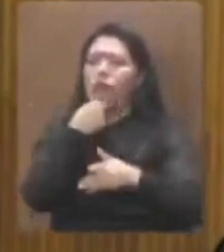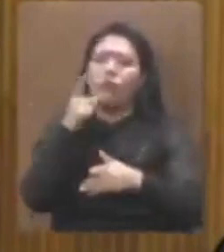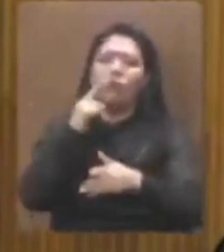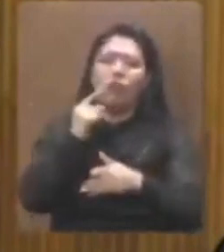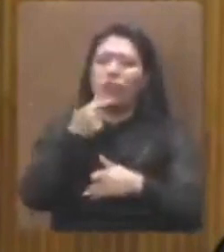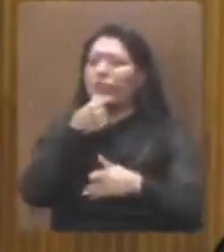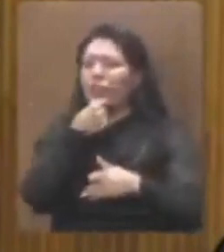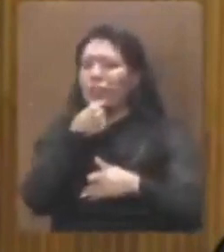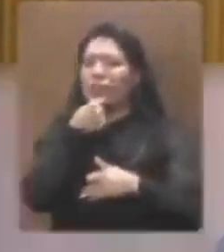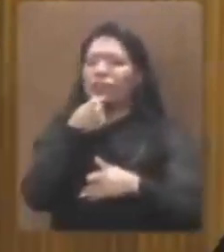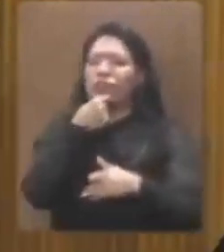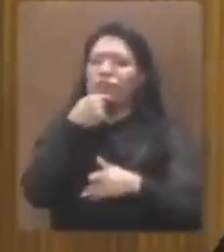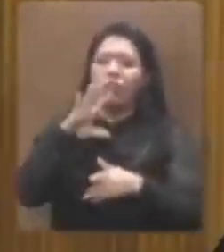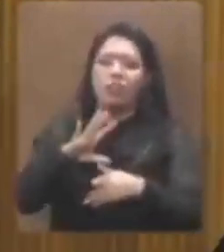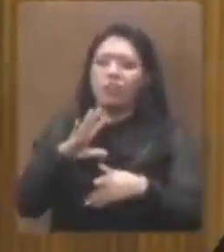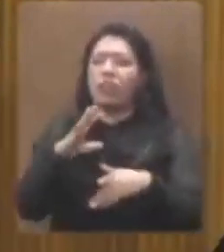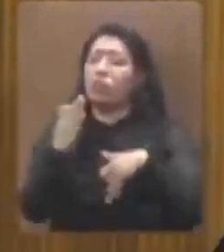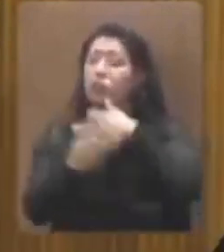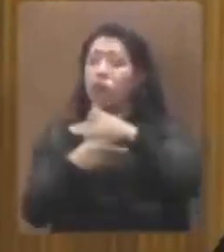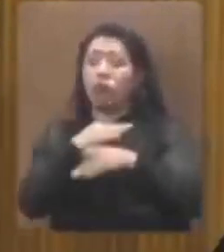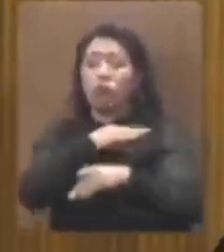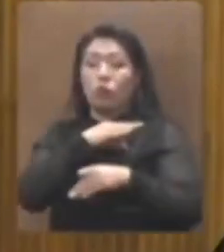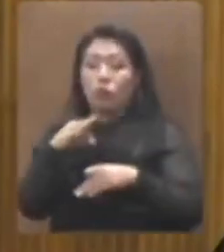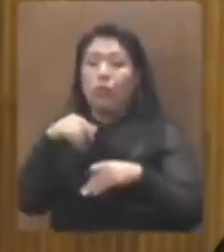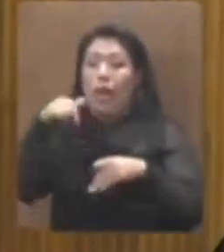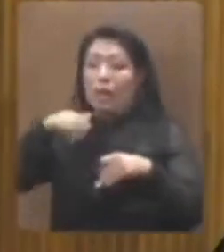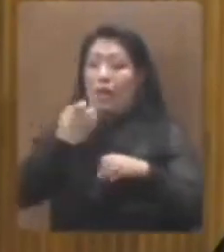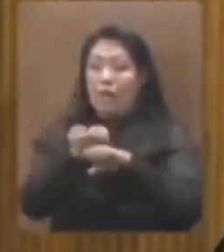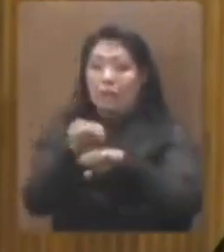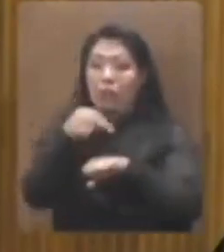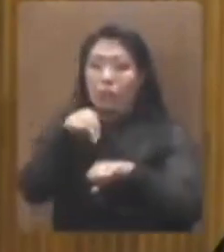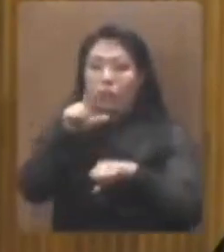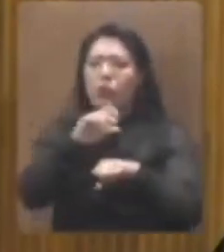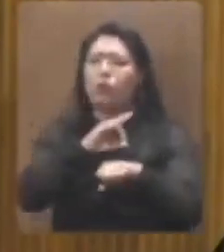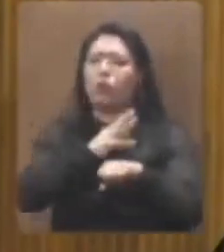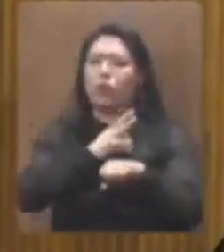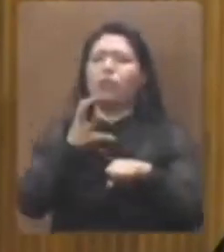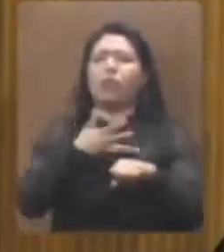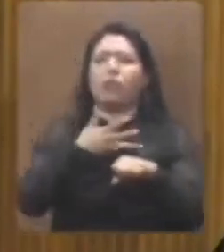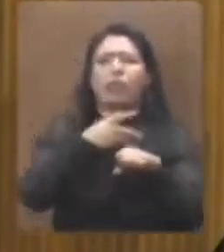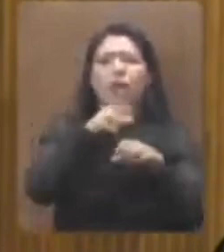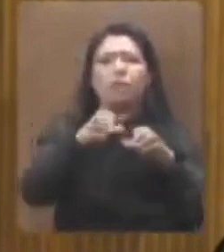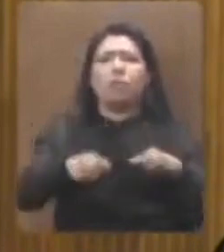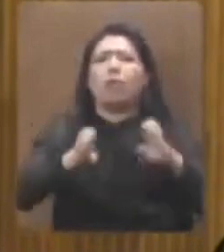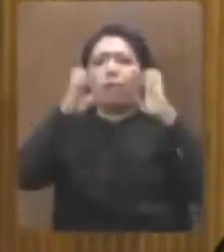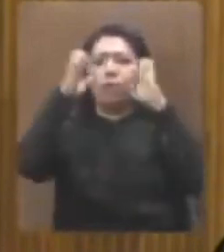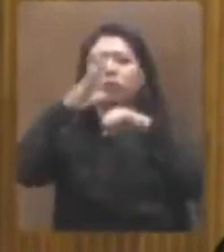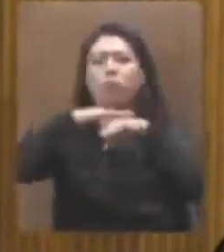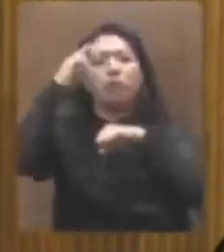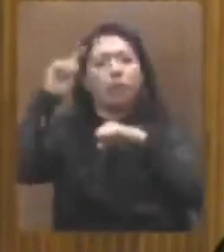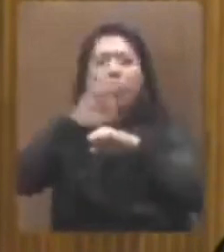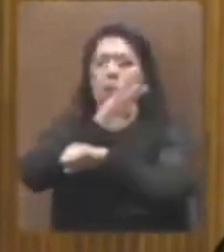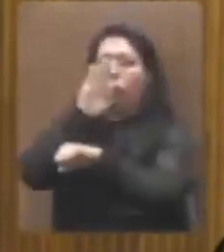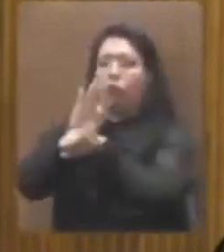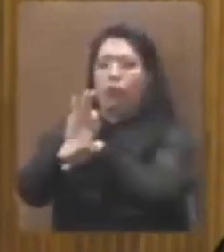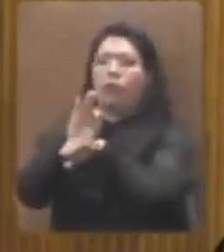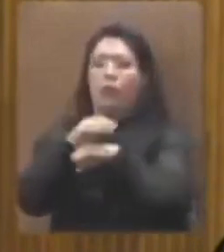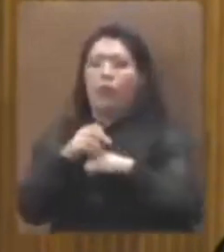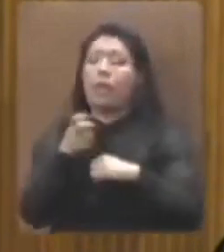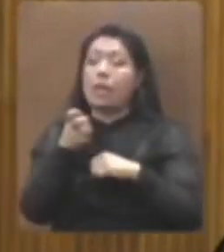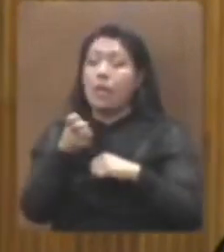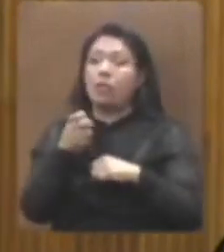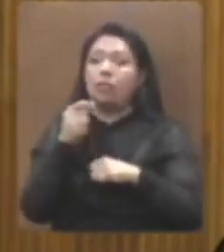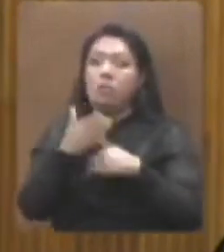que haya en una zona determinada de nuestro Estado un cuartel más de la Guardia Nacional, que dicho sea de paso, lo está haciendo